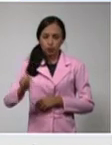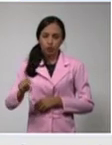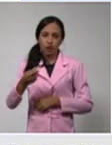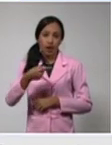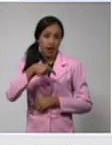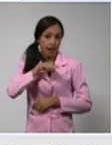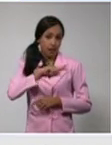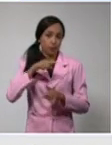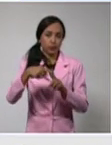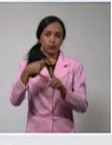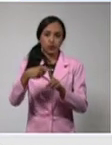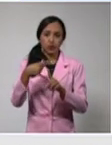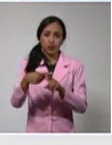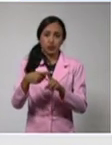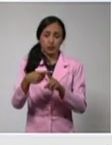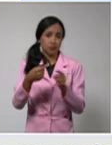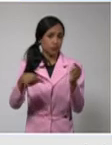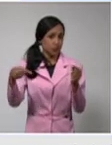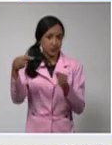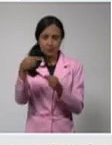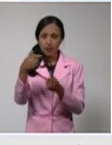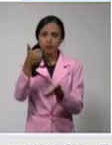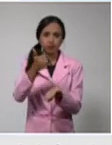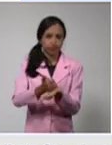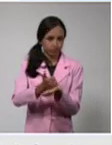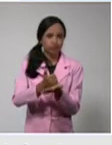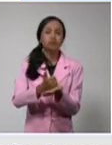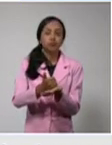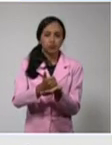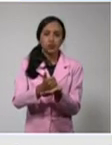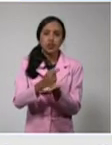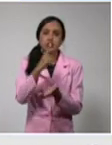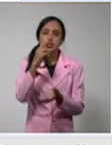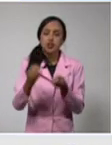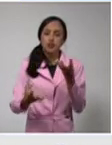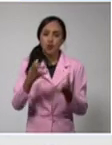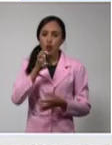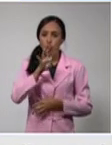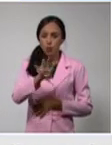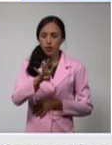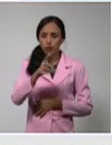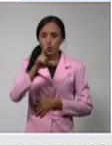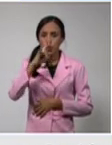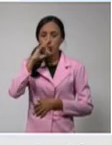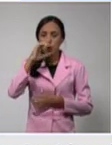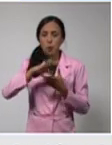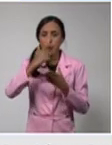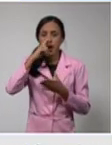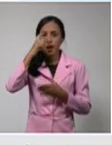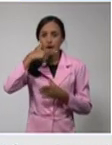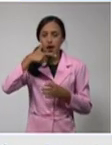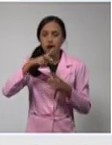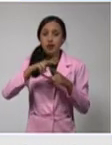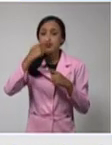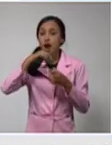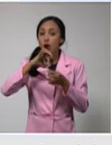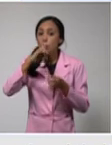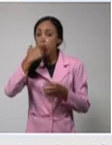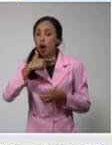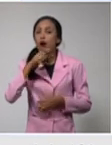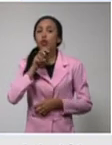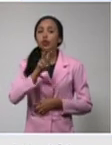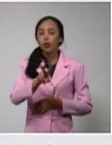número en el municipio de Cabecera, Cienfuegos, cuatro. Cumanayagua con dos y Abreu con uno.